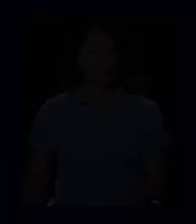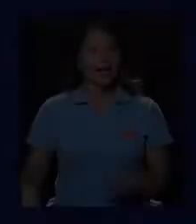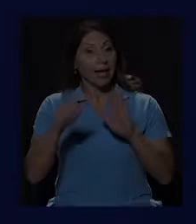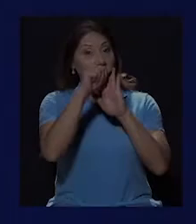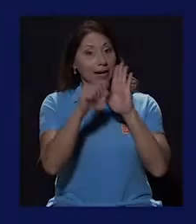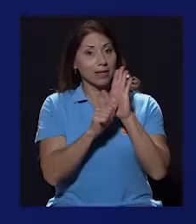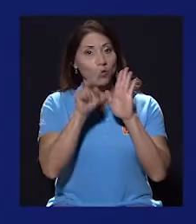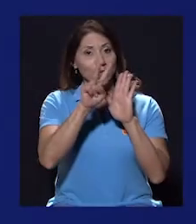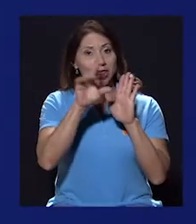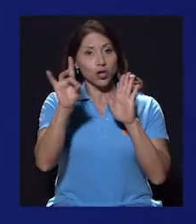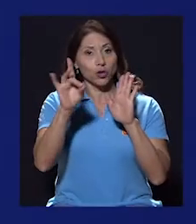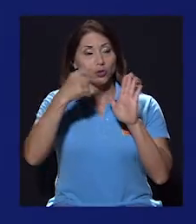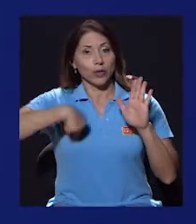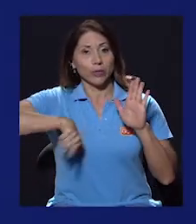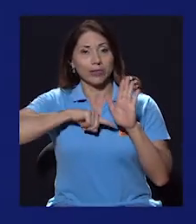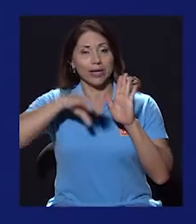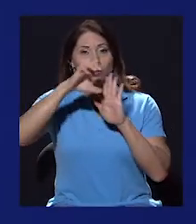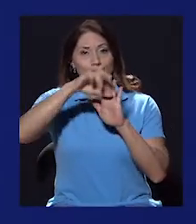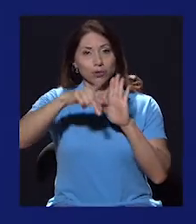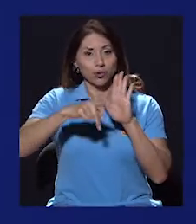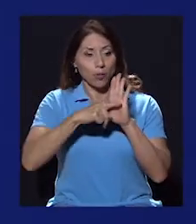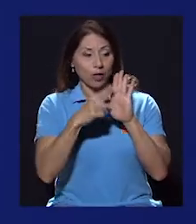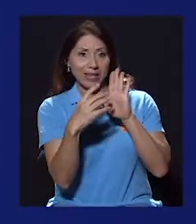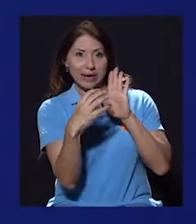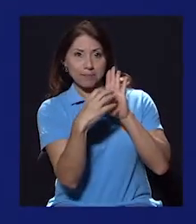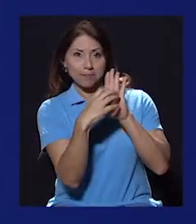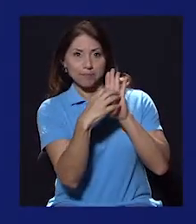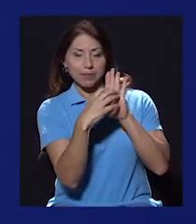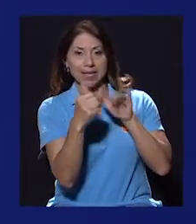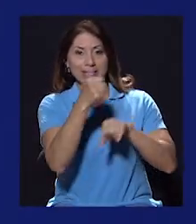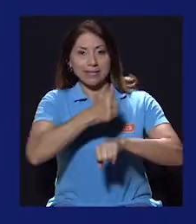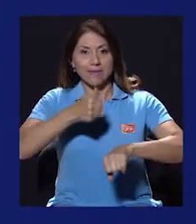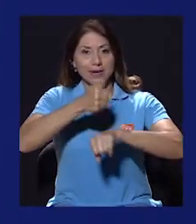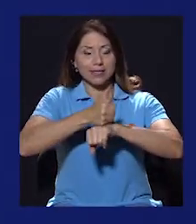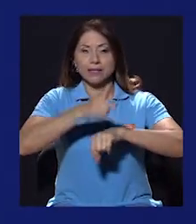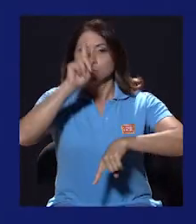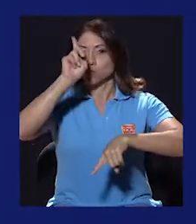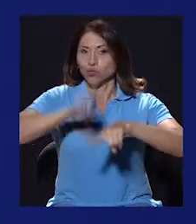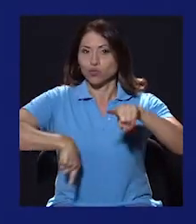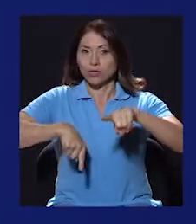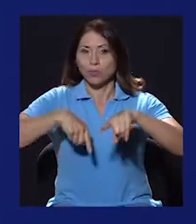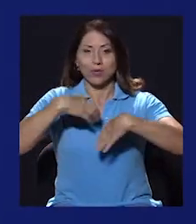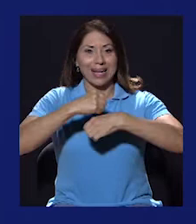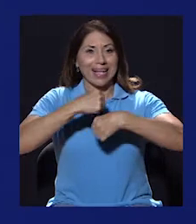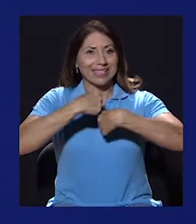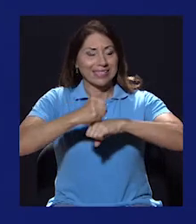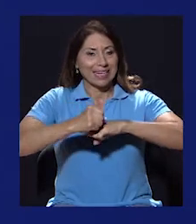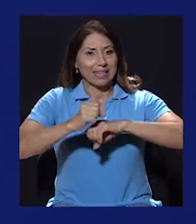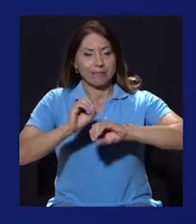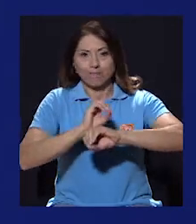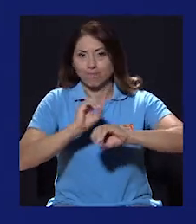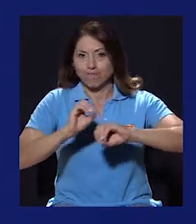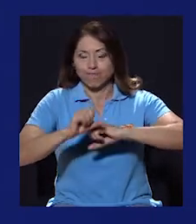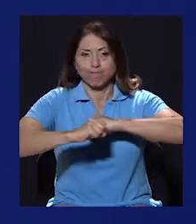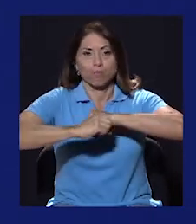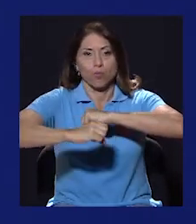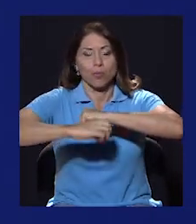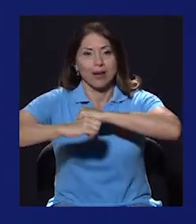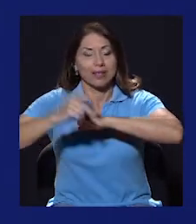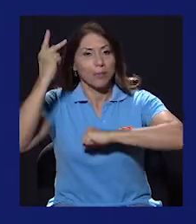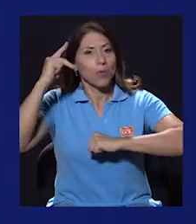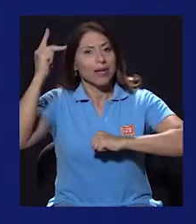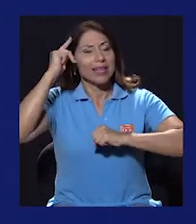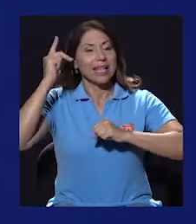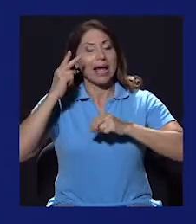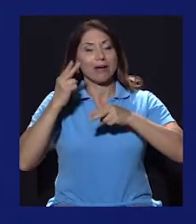El artículo 28 de nuestra Constitución Política establece que no se podrá hacer en forma alguna propaganda política